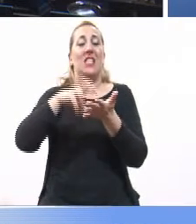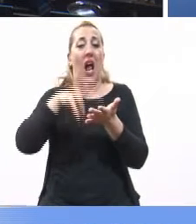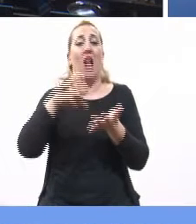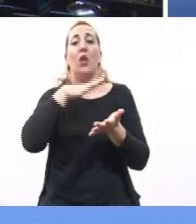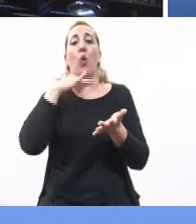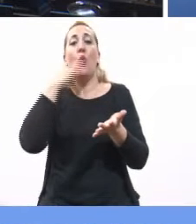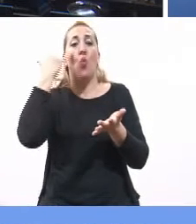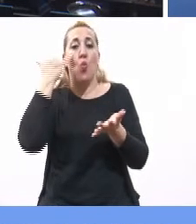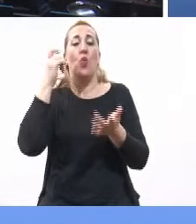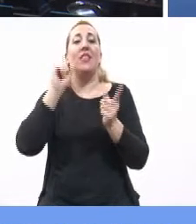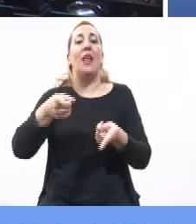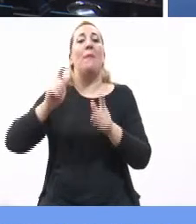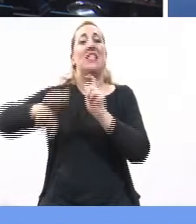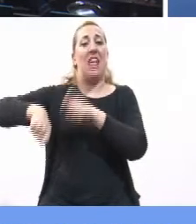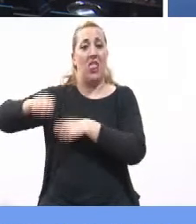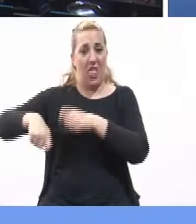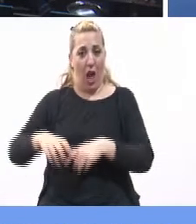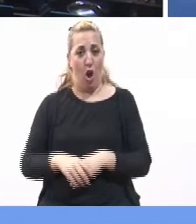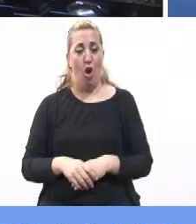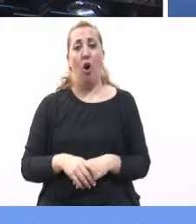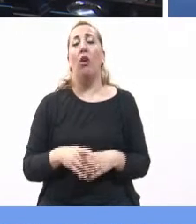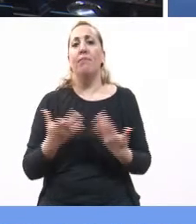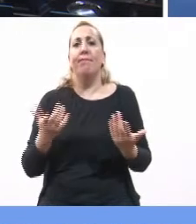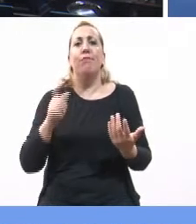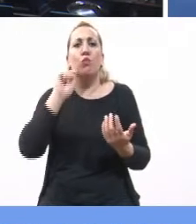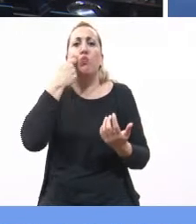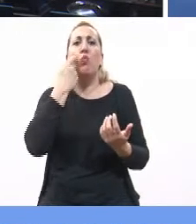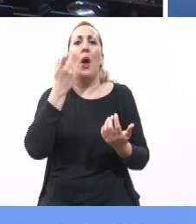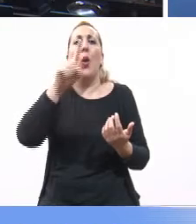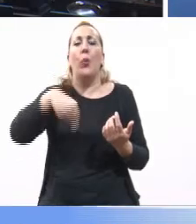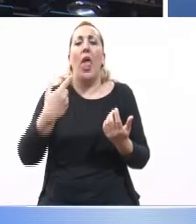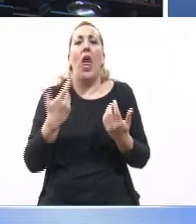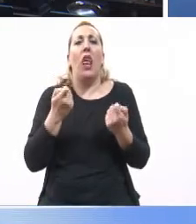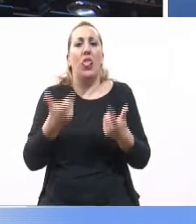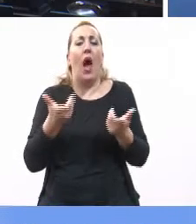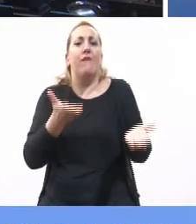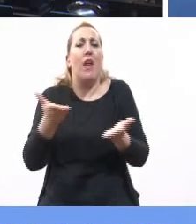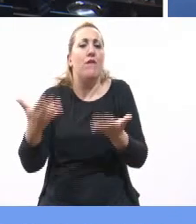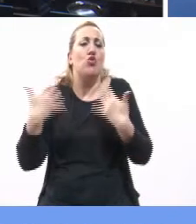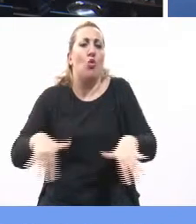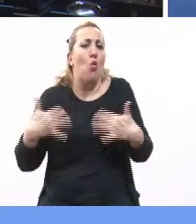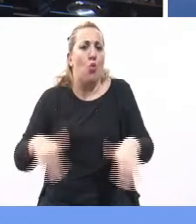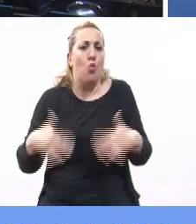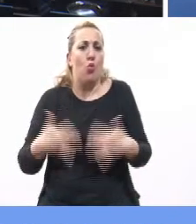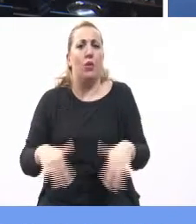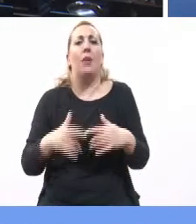Pujuy y Santiago del Estero. Y sin duda que los beneficios han sido inmensos, Presidenta.